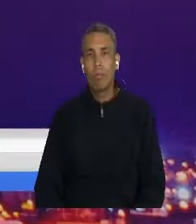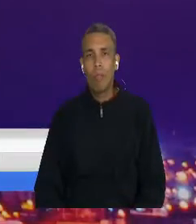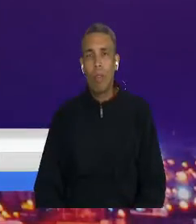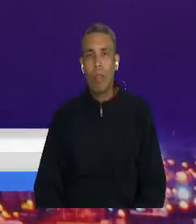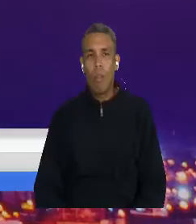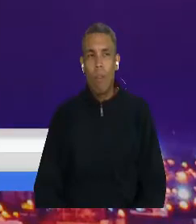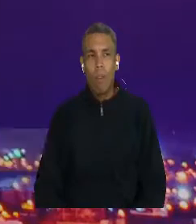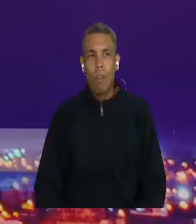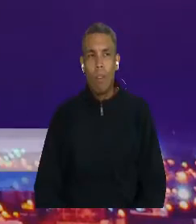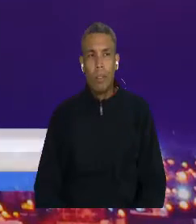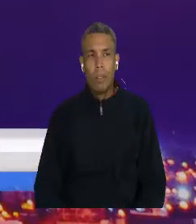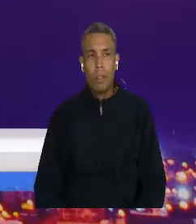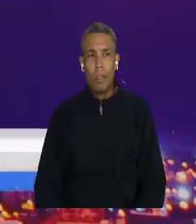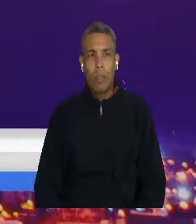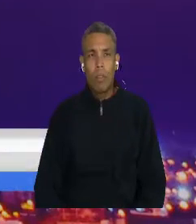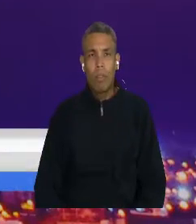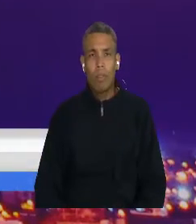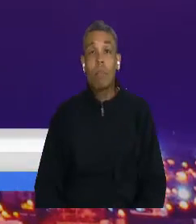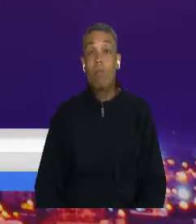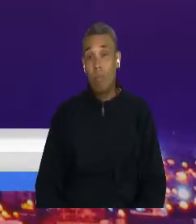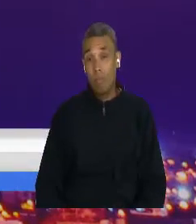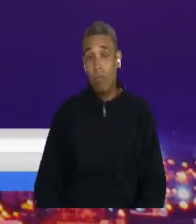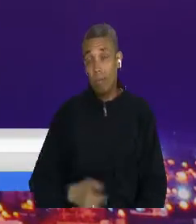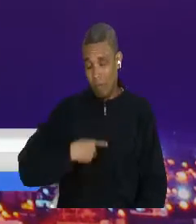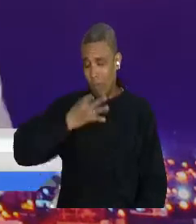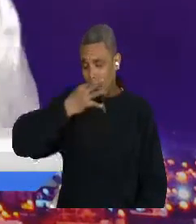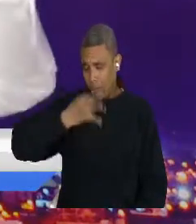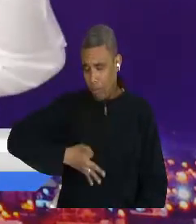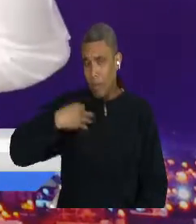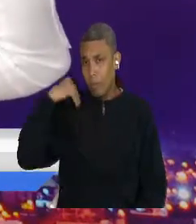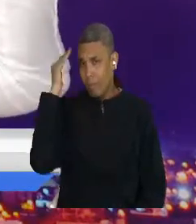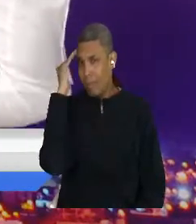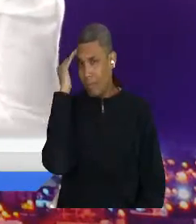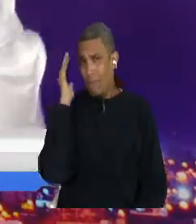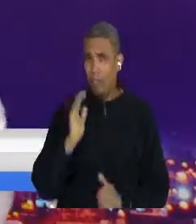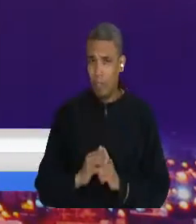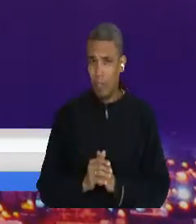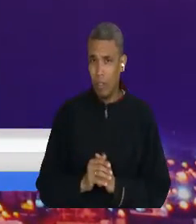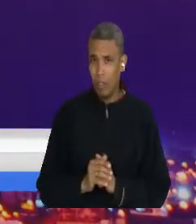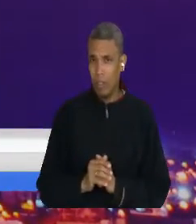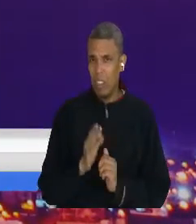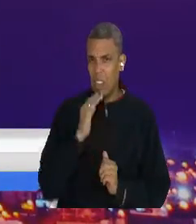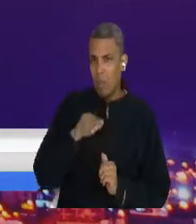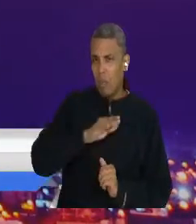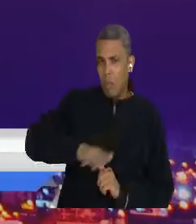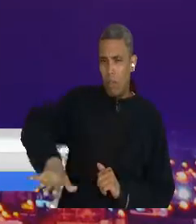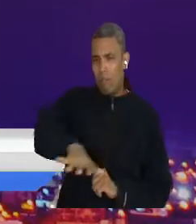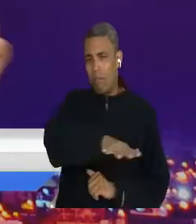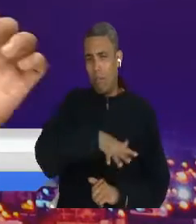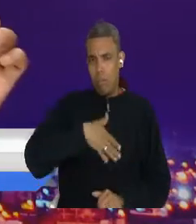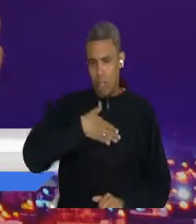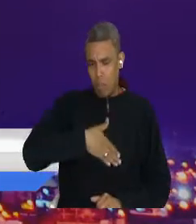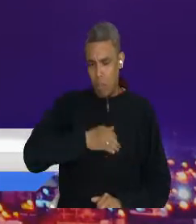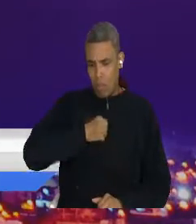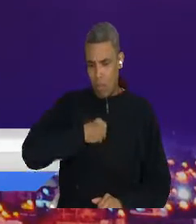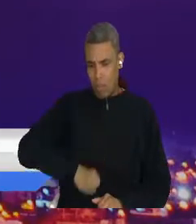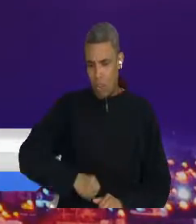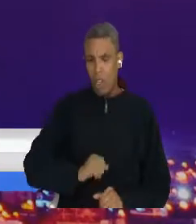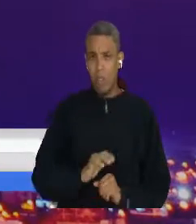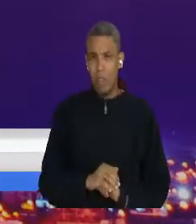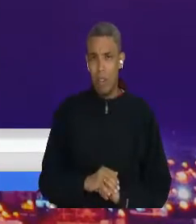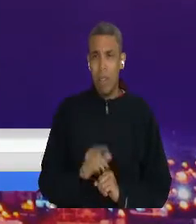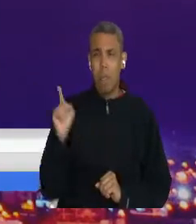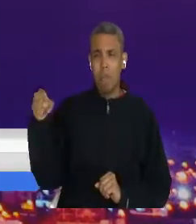somos ajenos a esa realidad, teniendo municipios del sur de Bolívar que hacen parte del ejercicio de producción